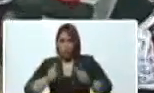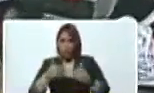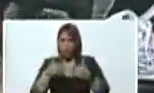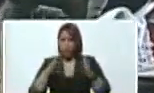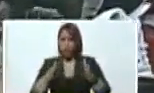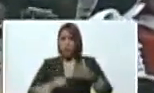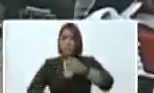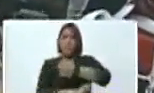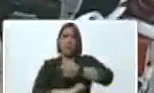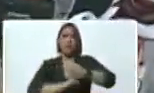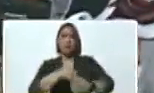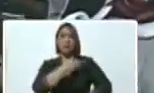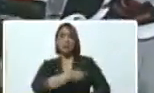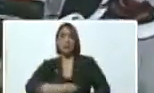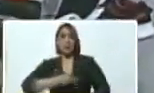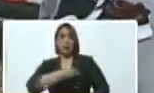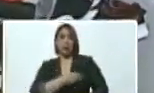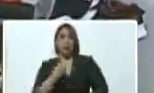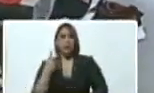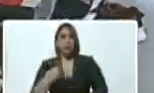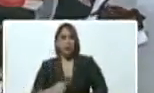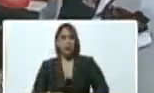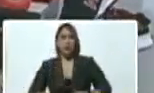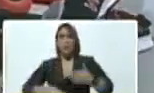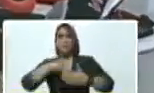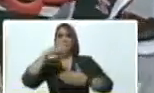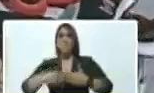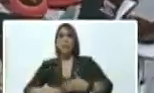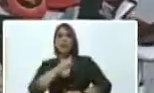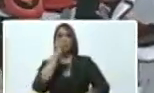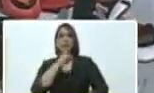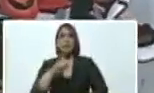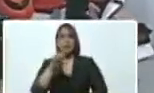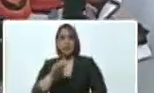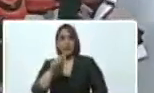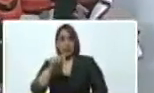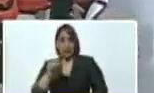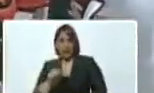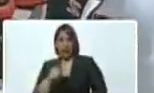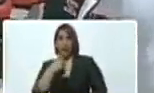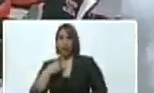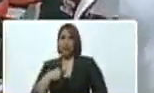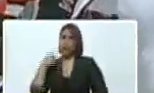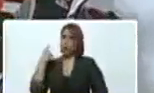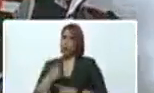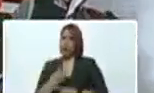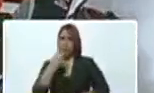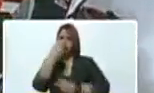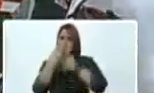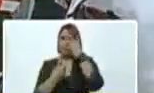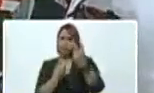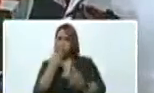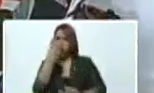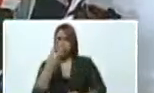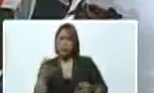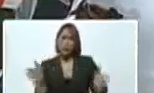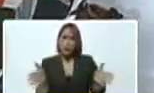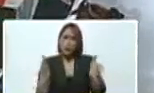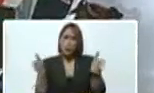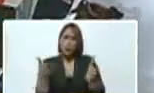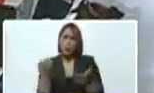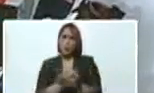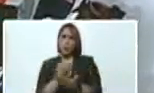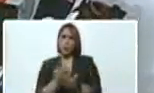esta base de emisiones. Aquí tenemos el plan Z, que usted nos ha dicho hay que ir a estimular la